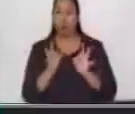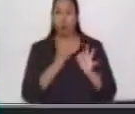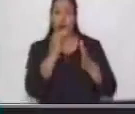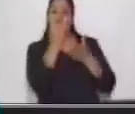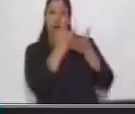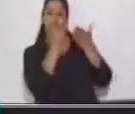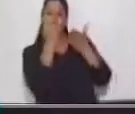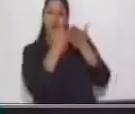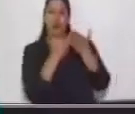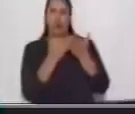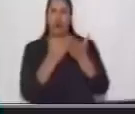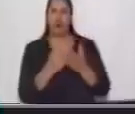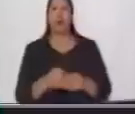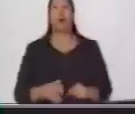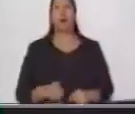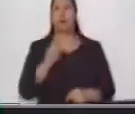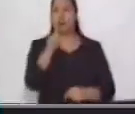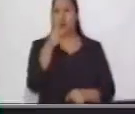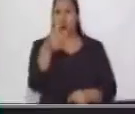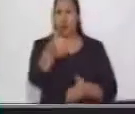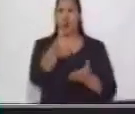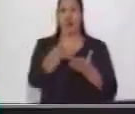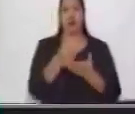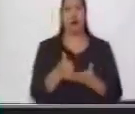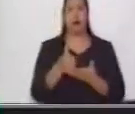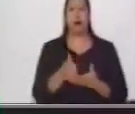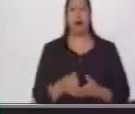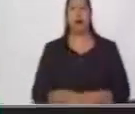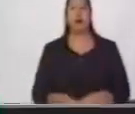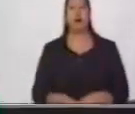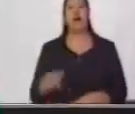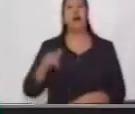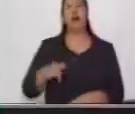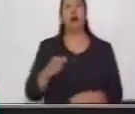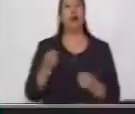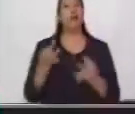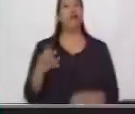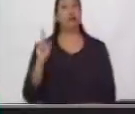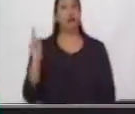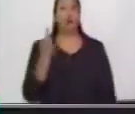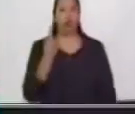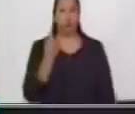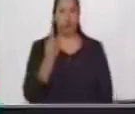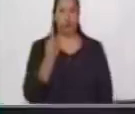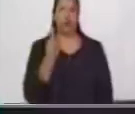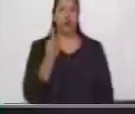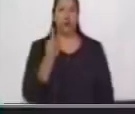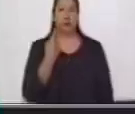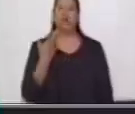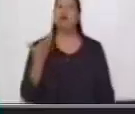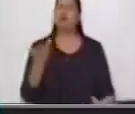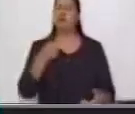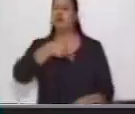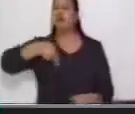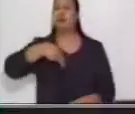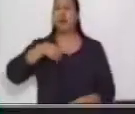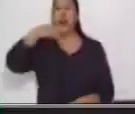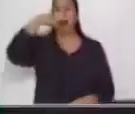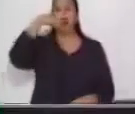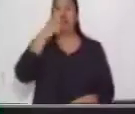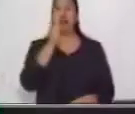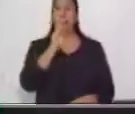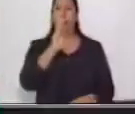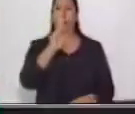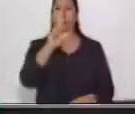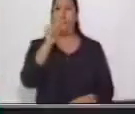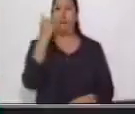vas a ayudar. El primer recurso que vamos a encontrar el día de hoy se llama tablas. Ayúdame a buscar